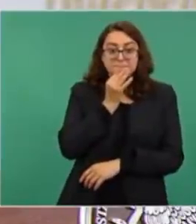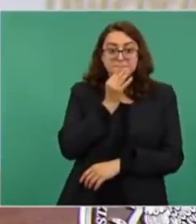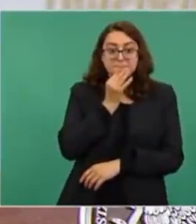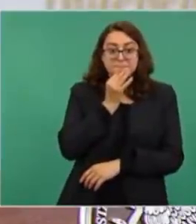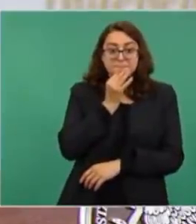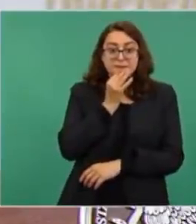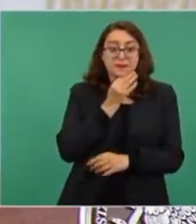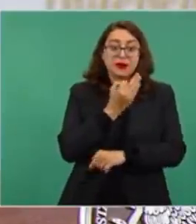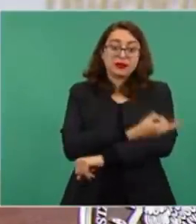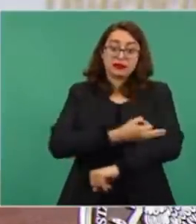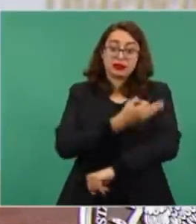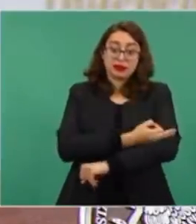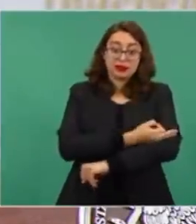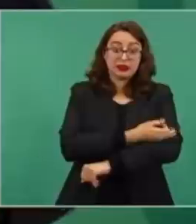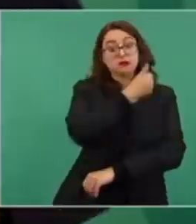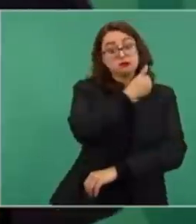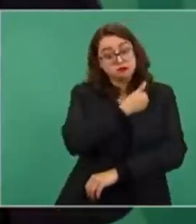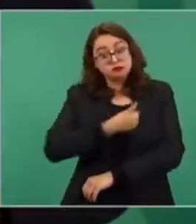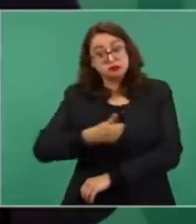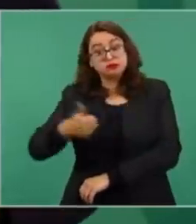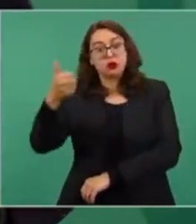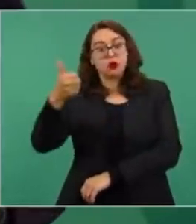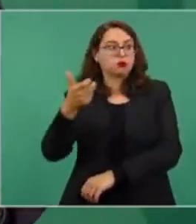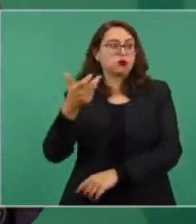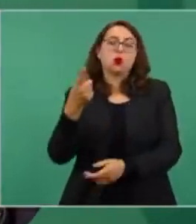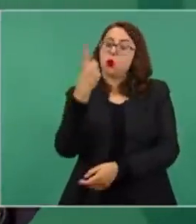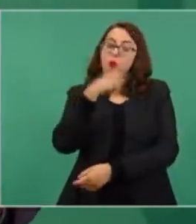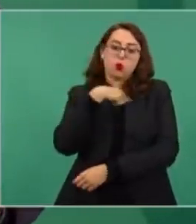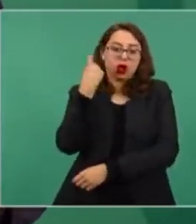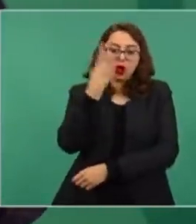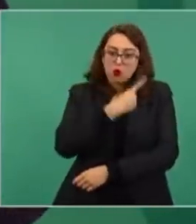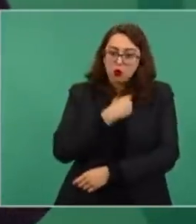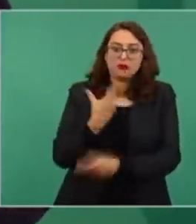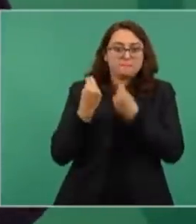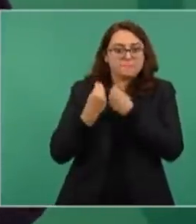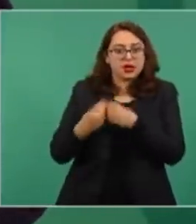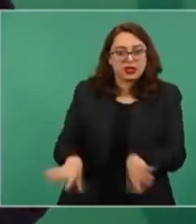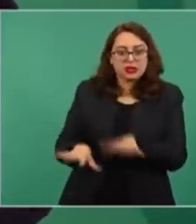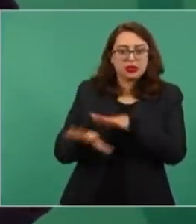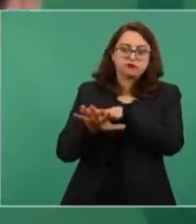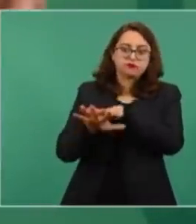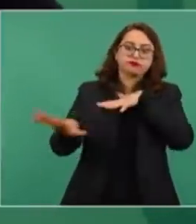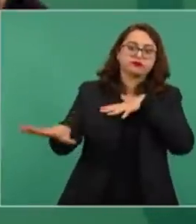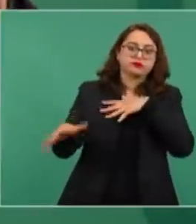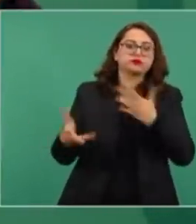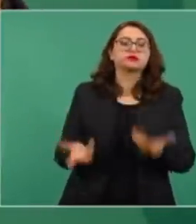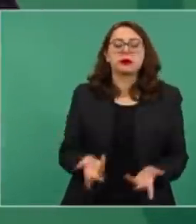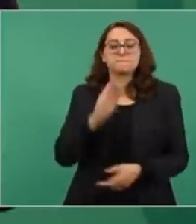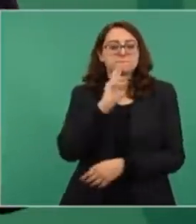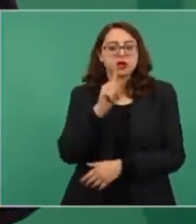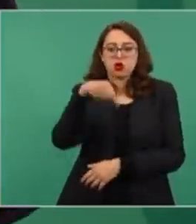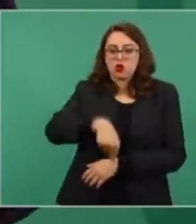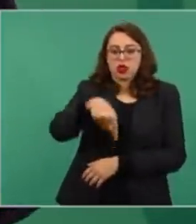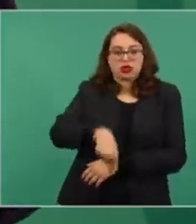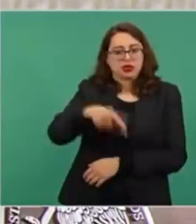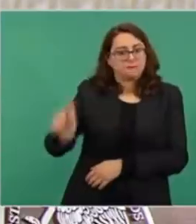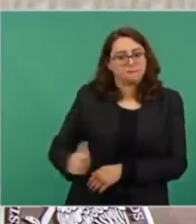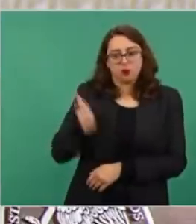la tarde, si ya puede ser una hora. Entonces, viviendo aquí tengo